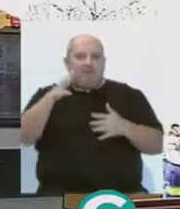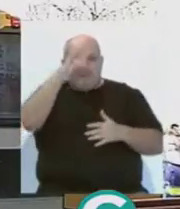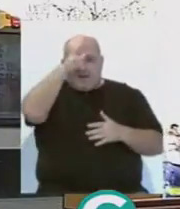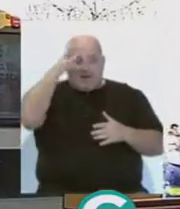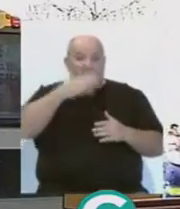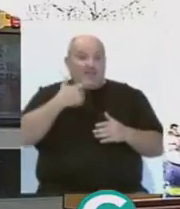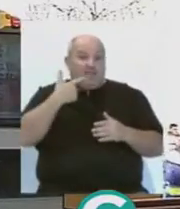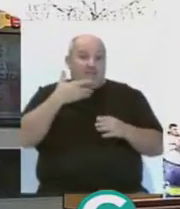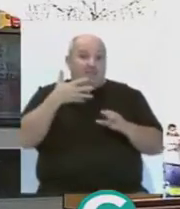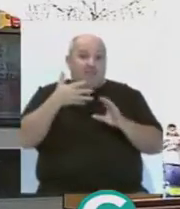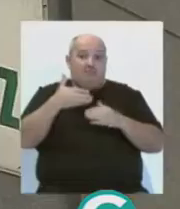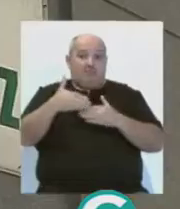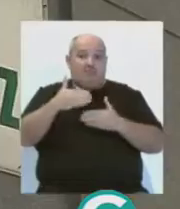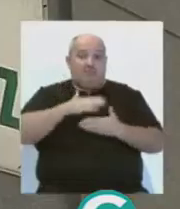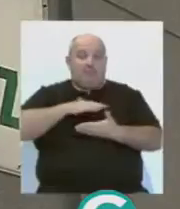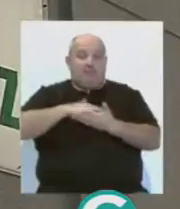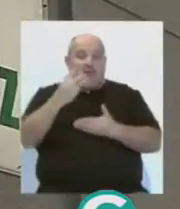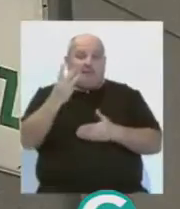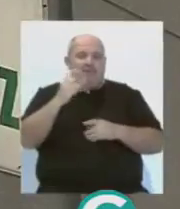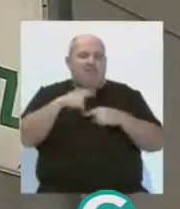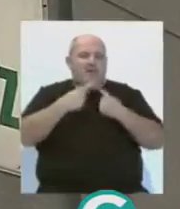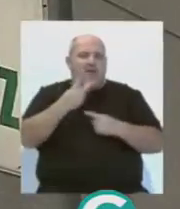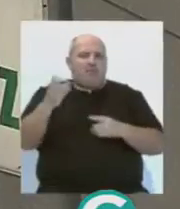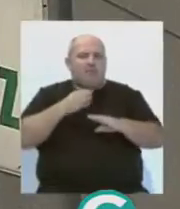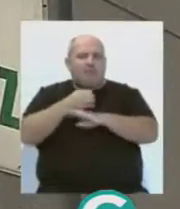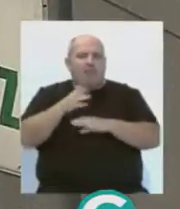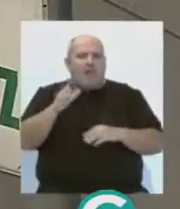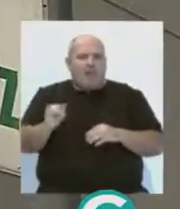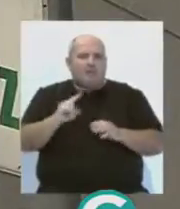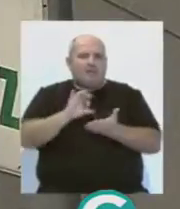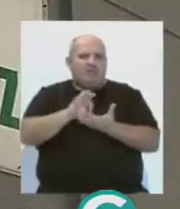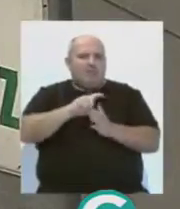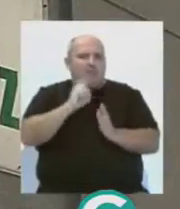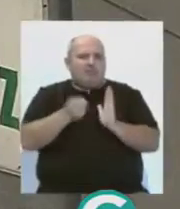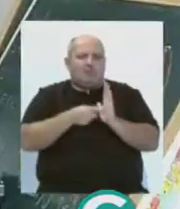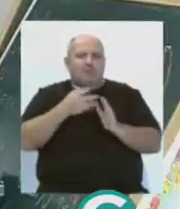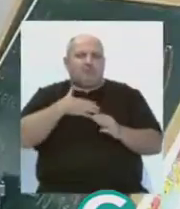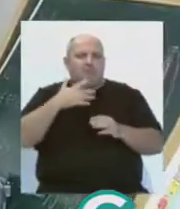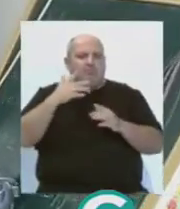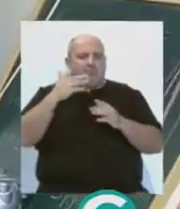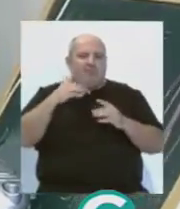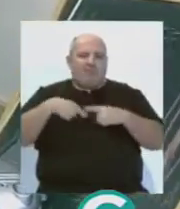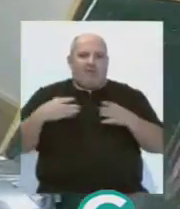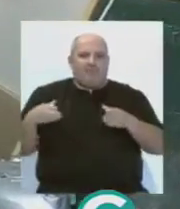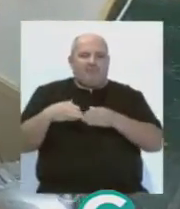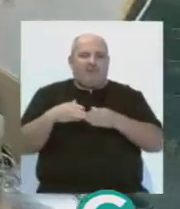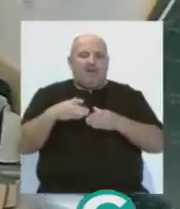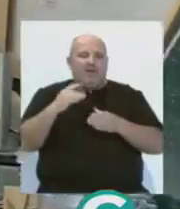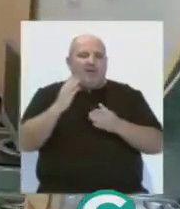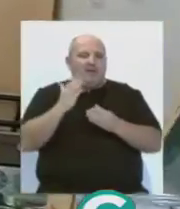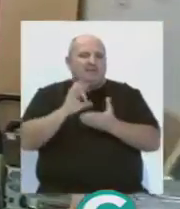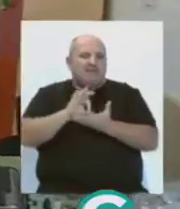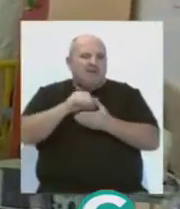verano. De esta forma, hasta el próximo día 30, las familias de Cádiz podrán disponer de ese servicio que facilita la conciliación. La ludoteca está